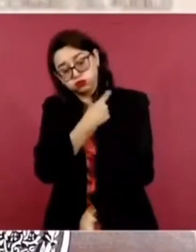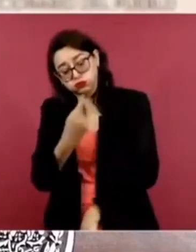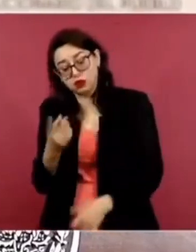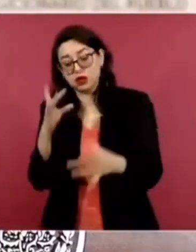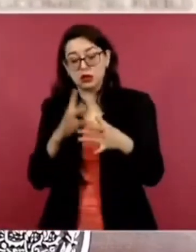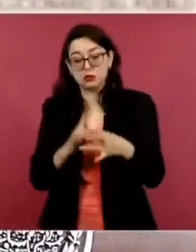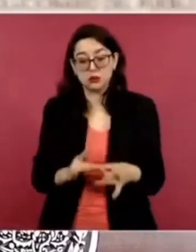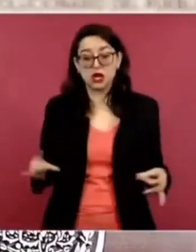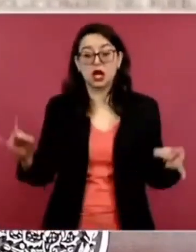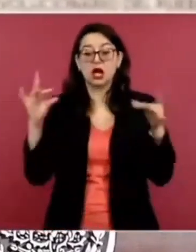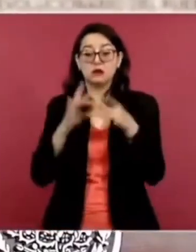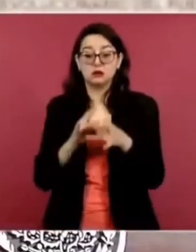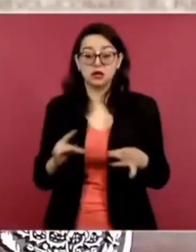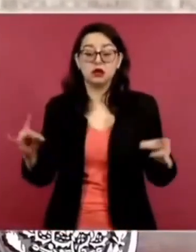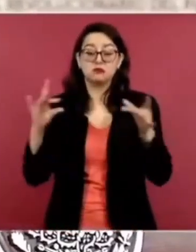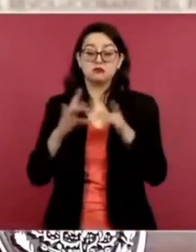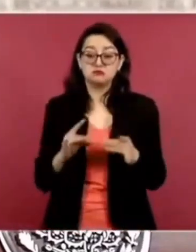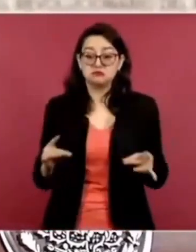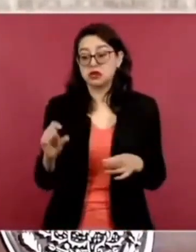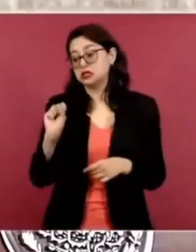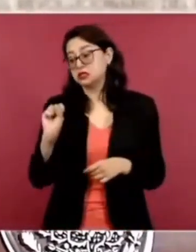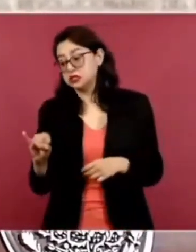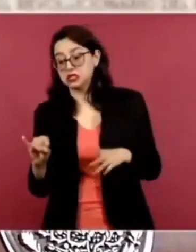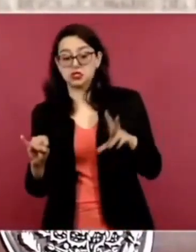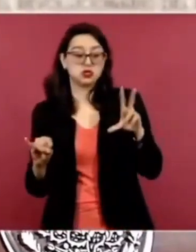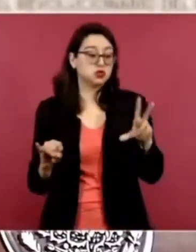o negro? ¿Sí o no?